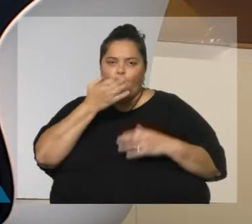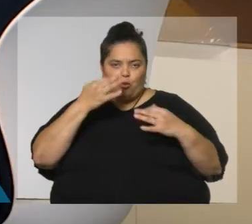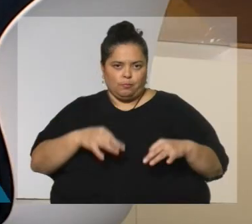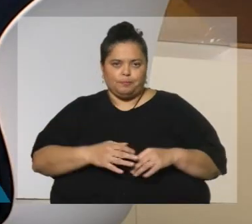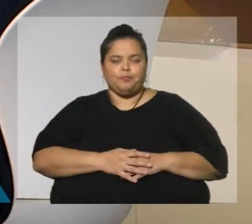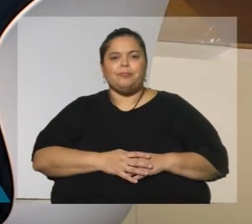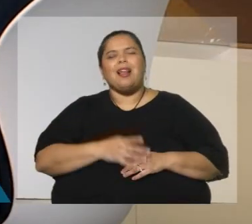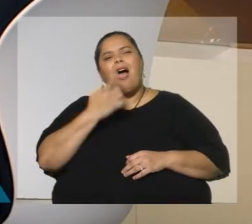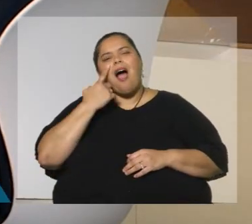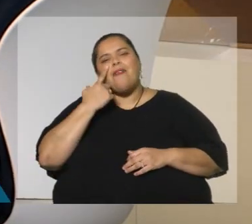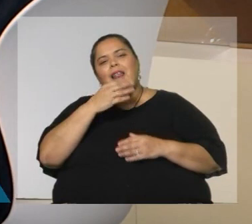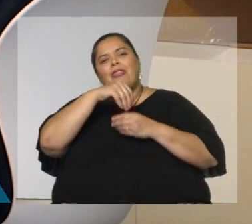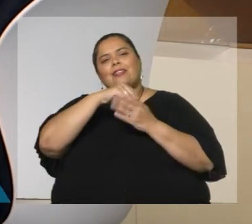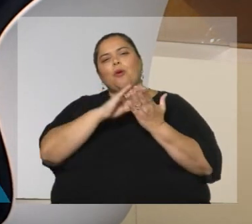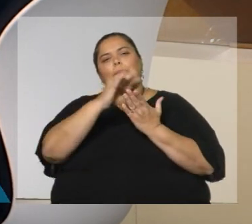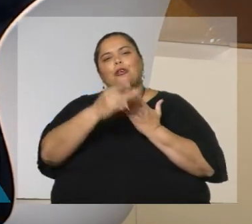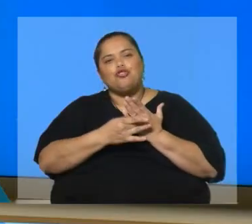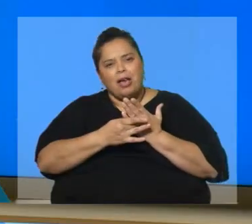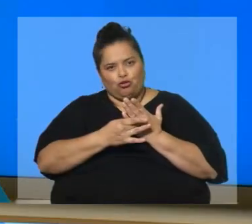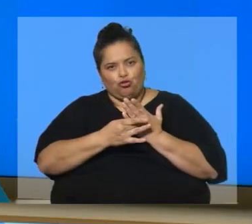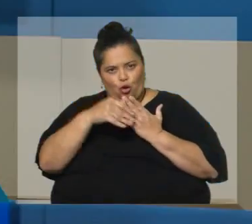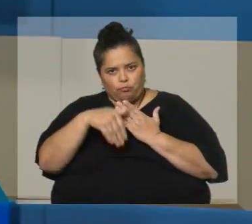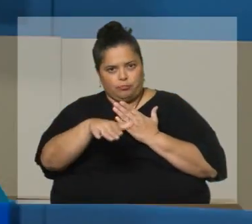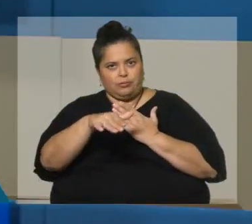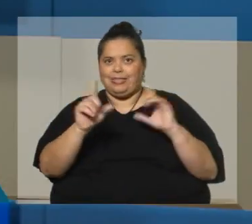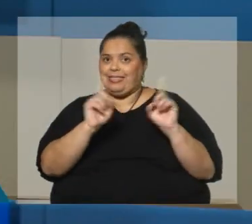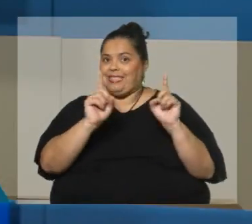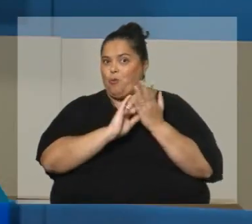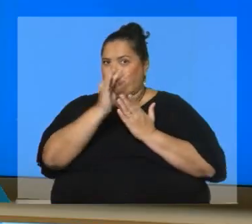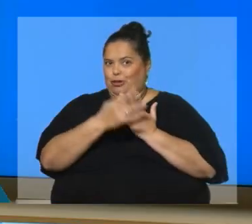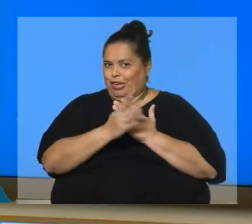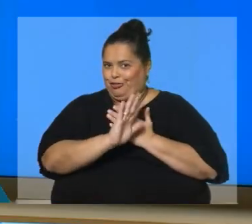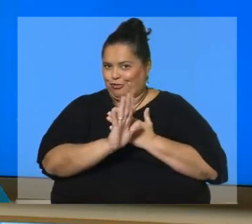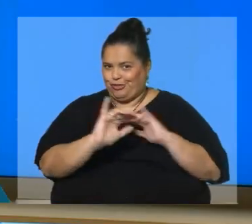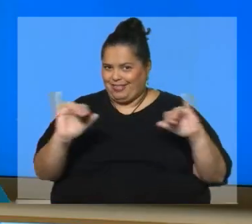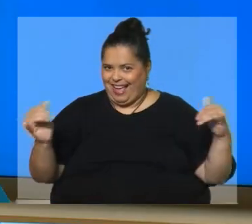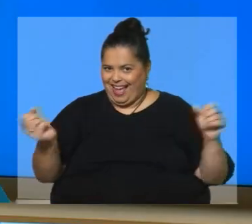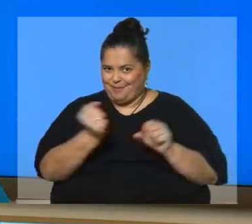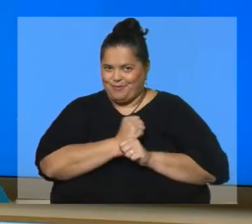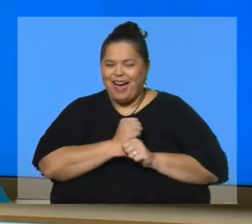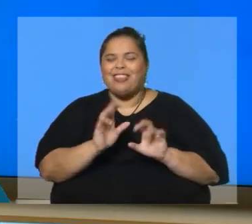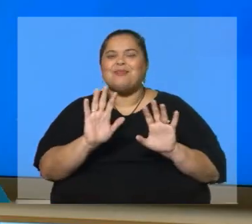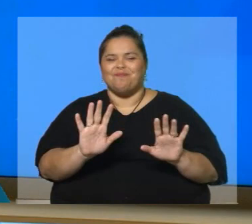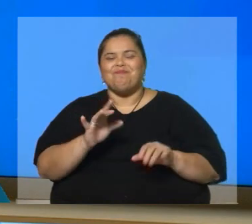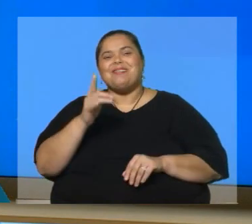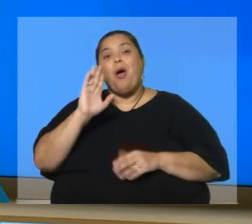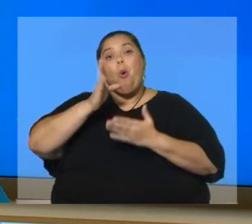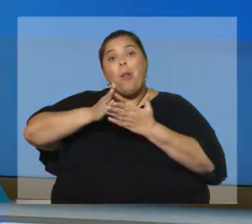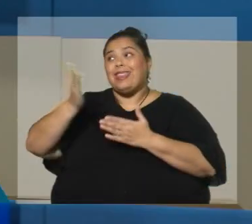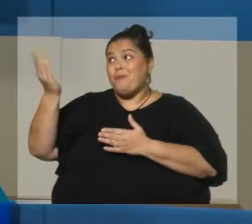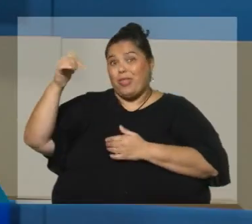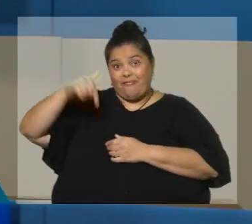si nos podemos meter un poco en el proyecto de acá para adelante también. Ya no es proyecto, ¿no? Es cierto, ya me quedó eso. La última vez que usted vino acá,